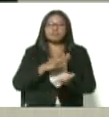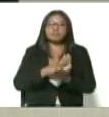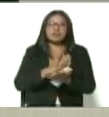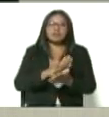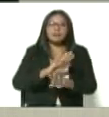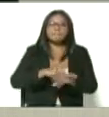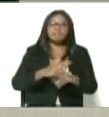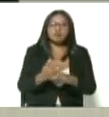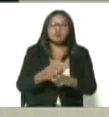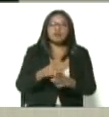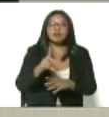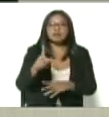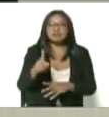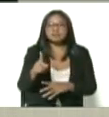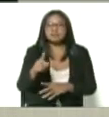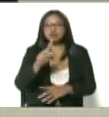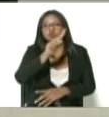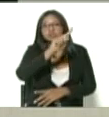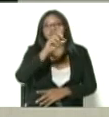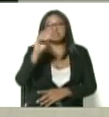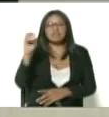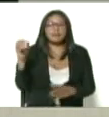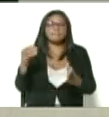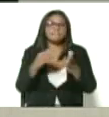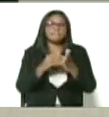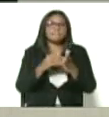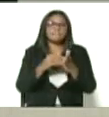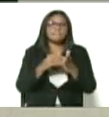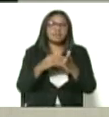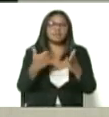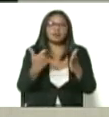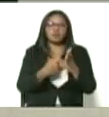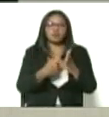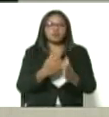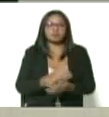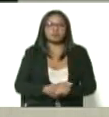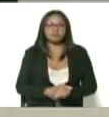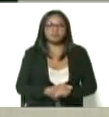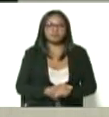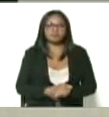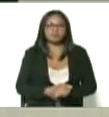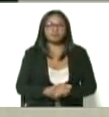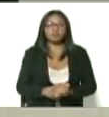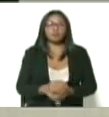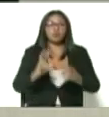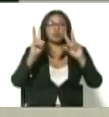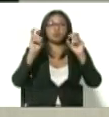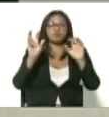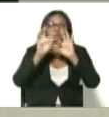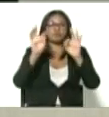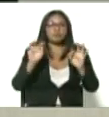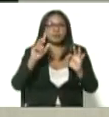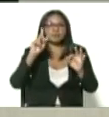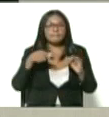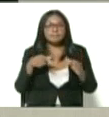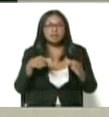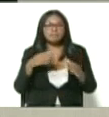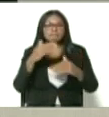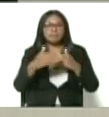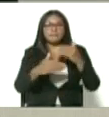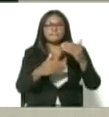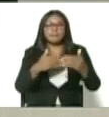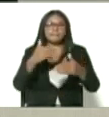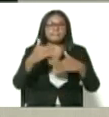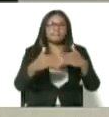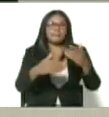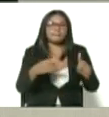estas son apenas las primeras 100 mil de manera progresiva irán llegando nuevas dosis de vacunas que irán